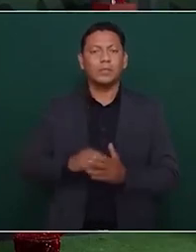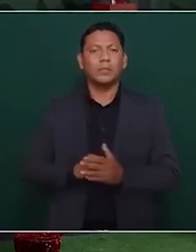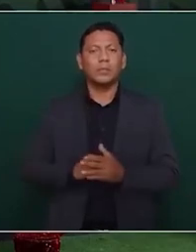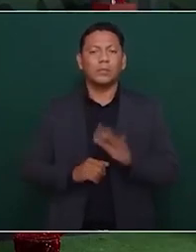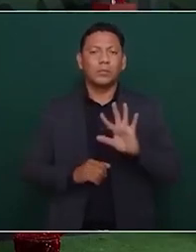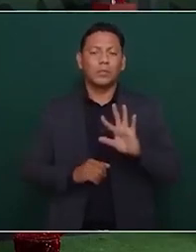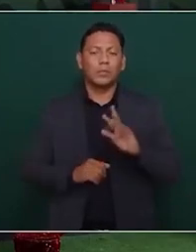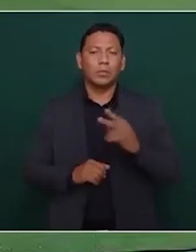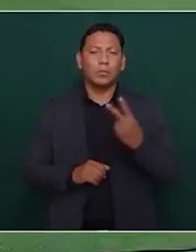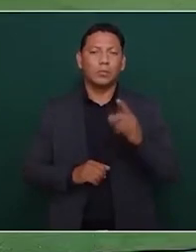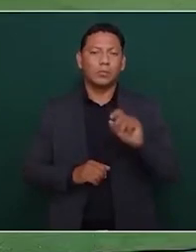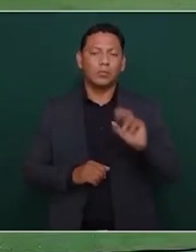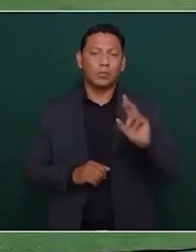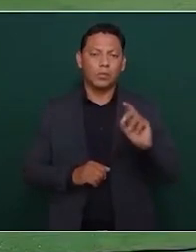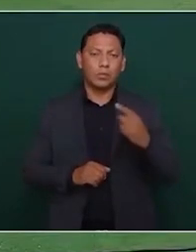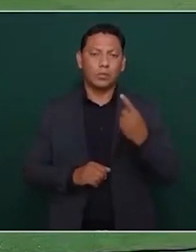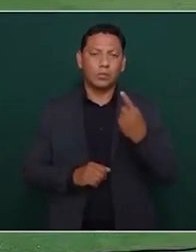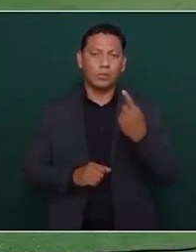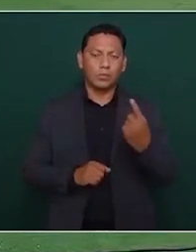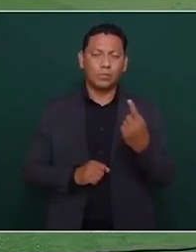52.31